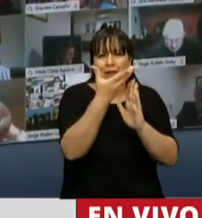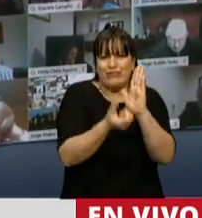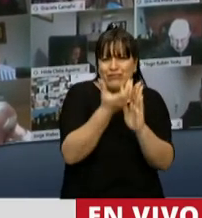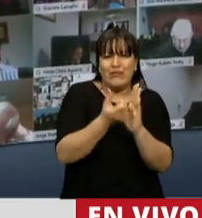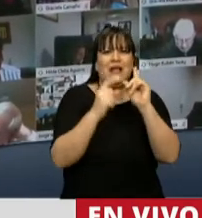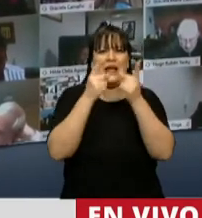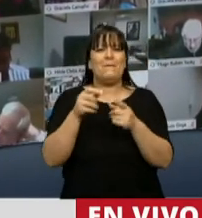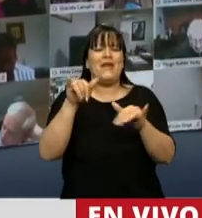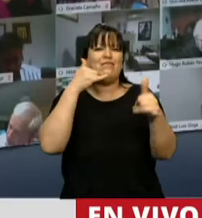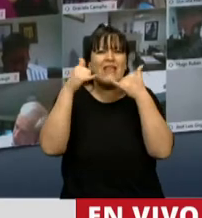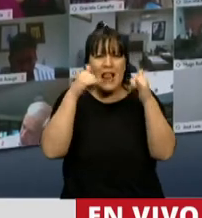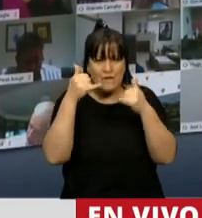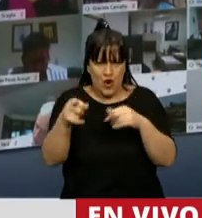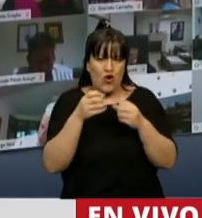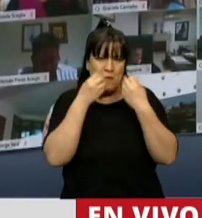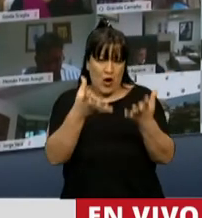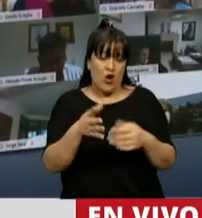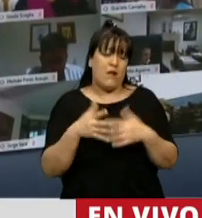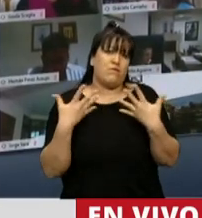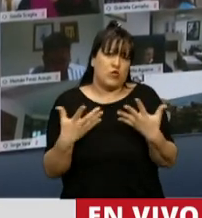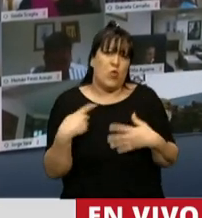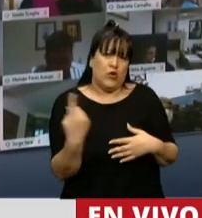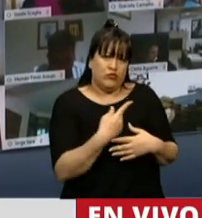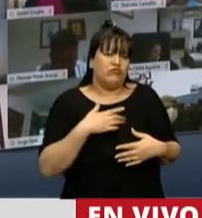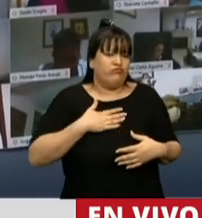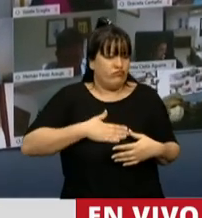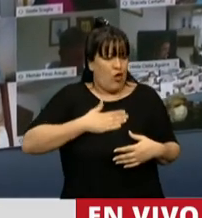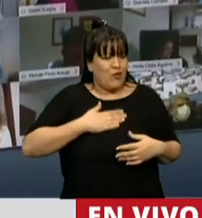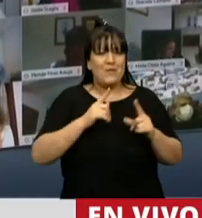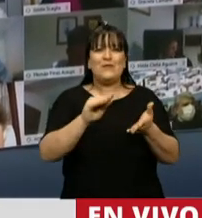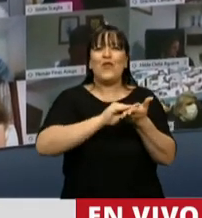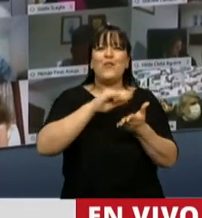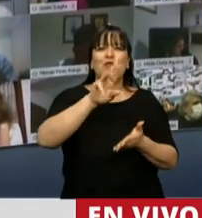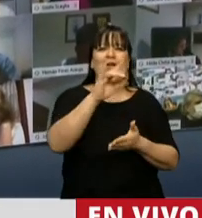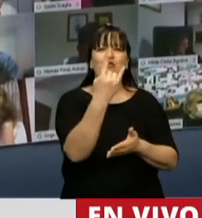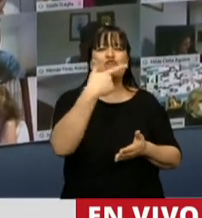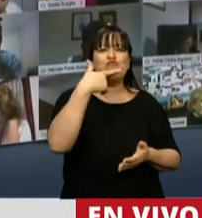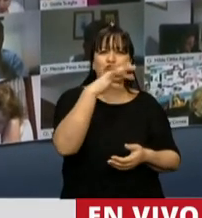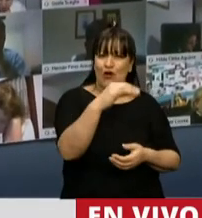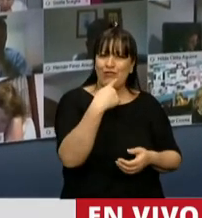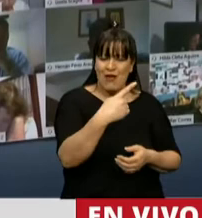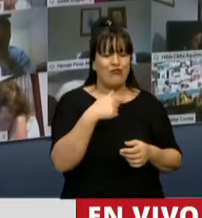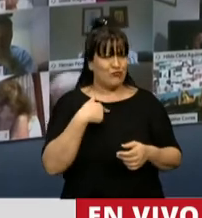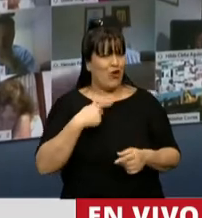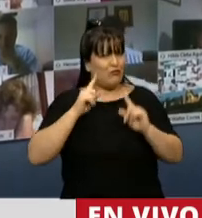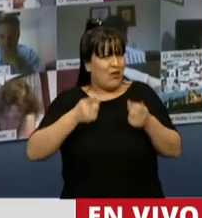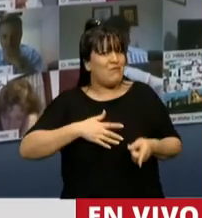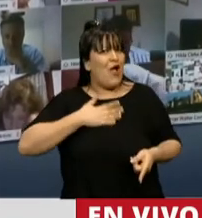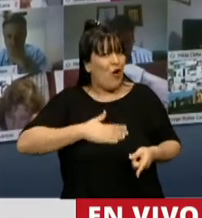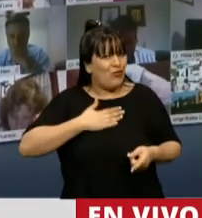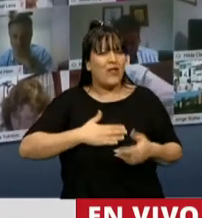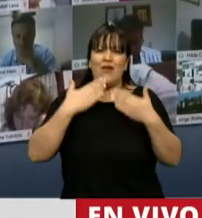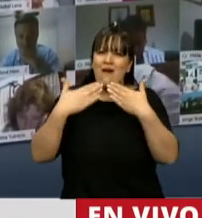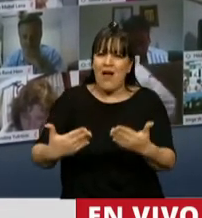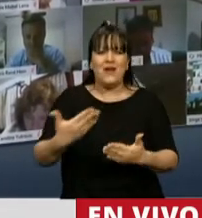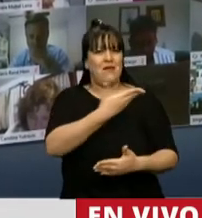Por supuesto que celebro, como lo dijo la diputada ruso, que hubo la decisión de un gobierno